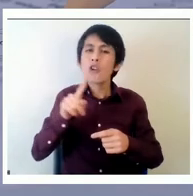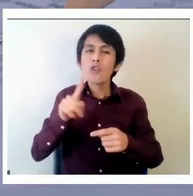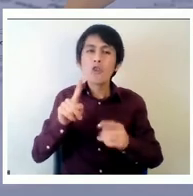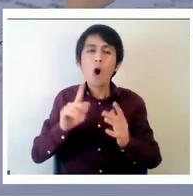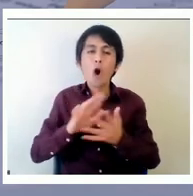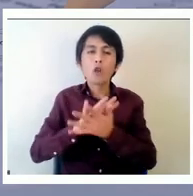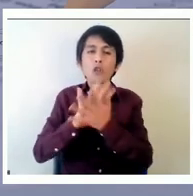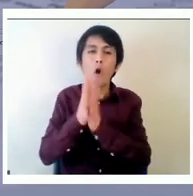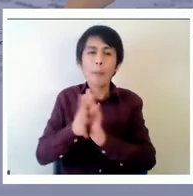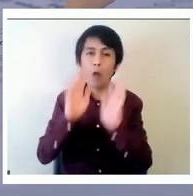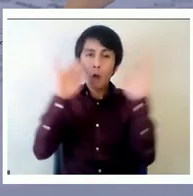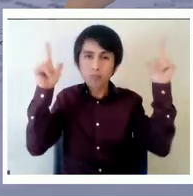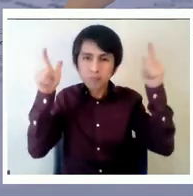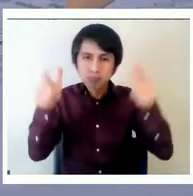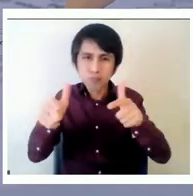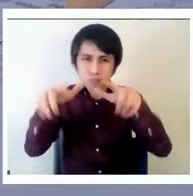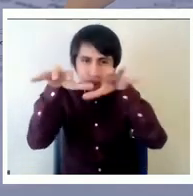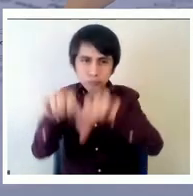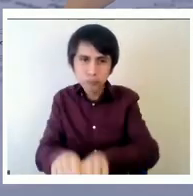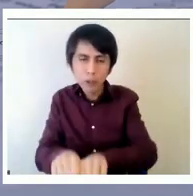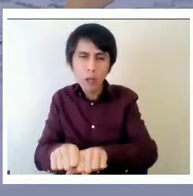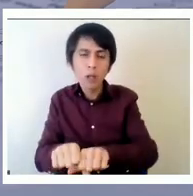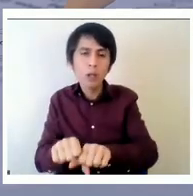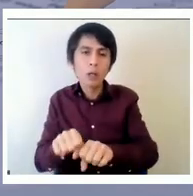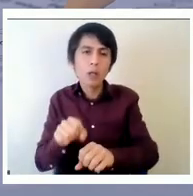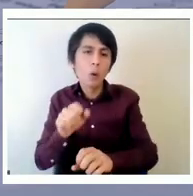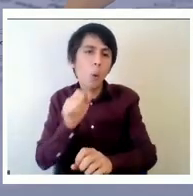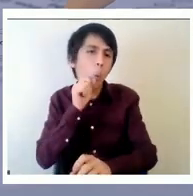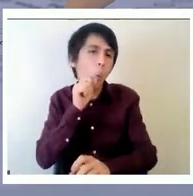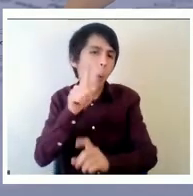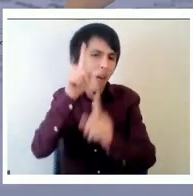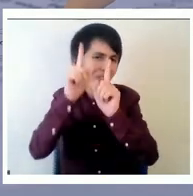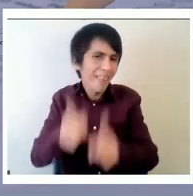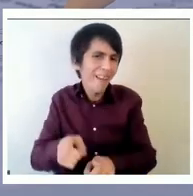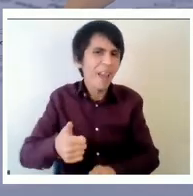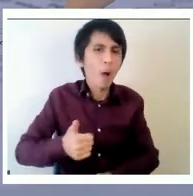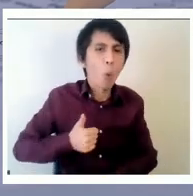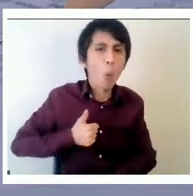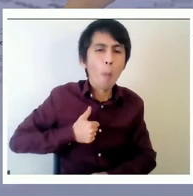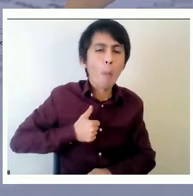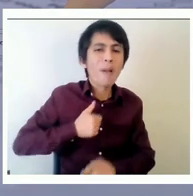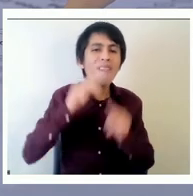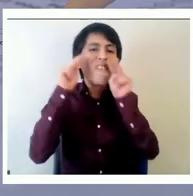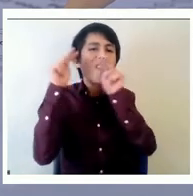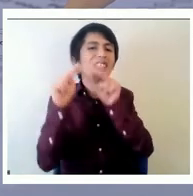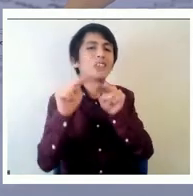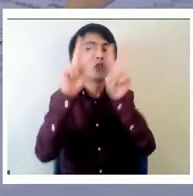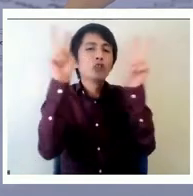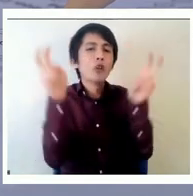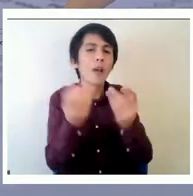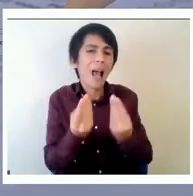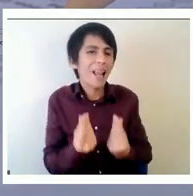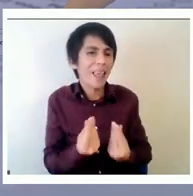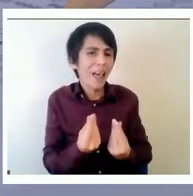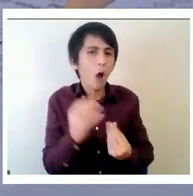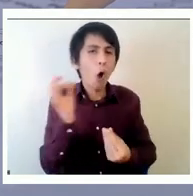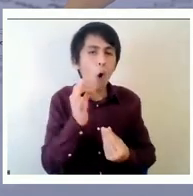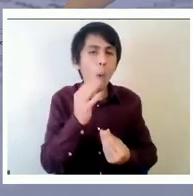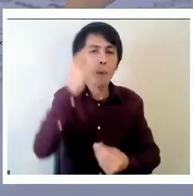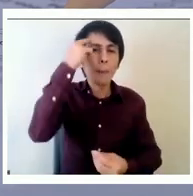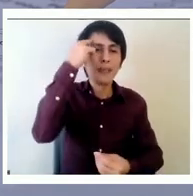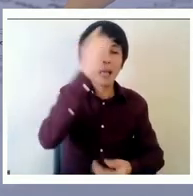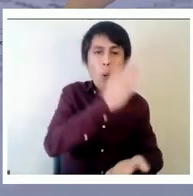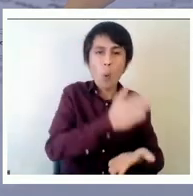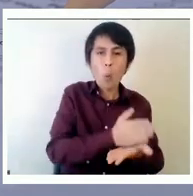una visión de calidad o de una comprensión de lo que debe ser una escuela o de una sola manera de alcanzar